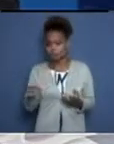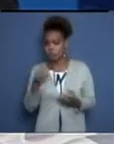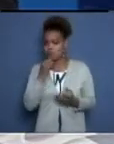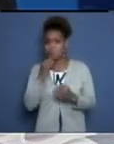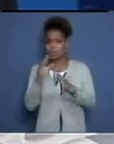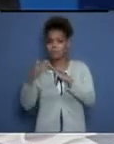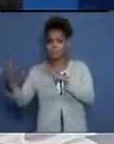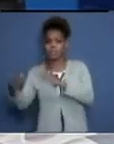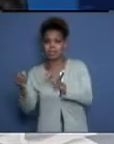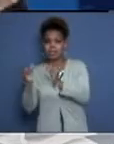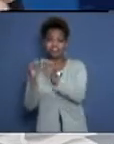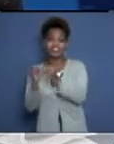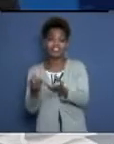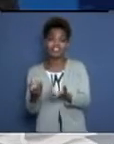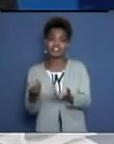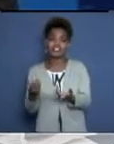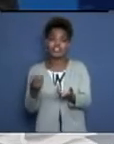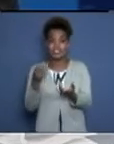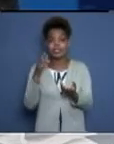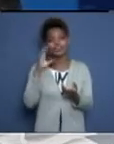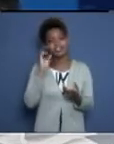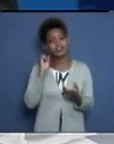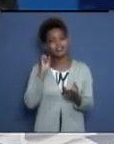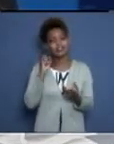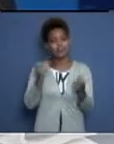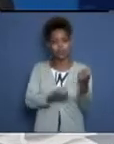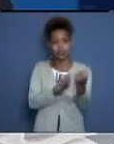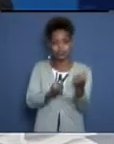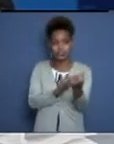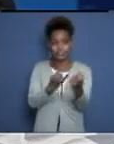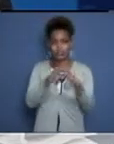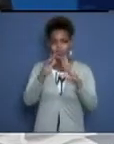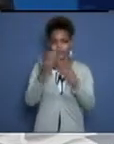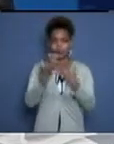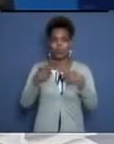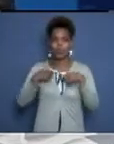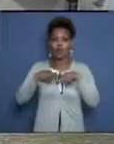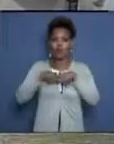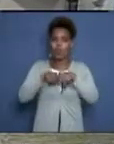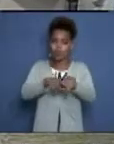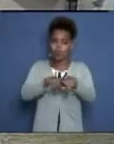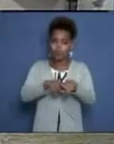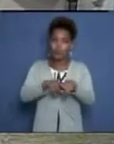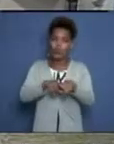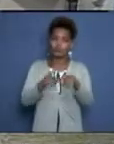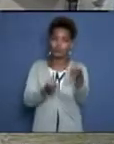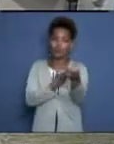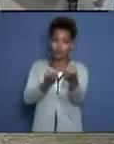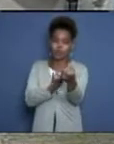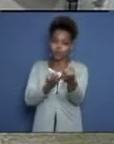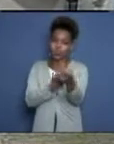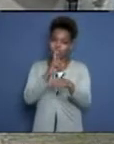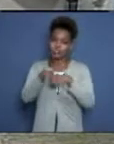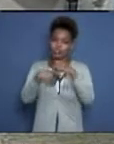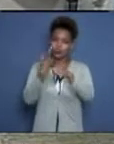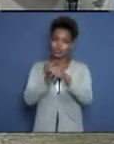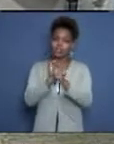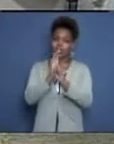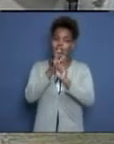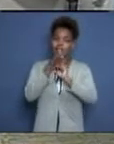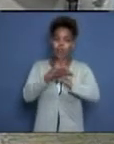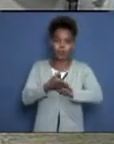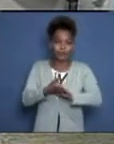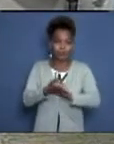con cualquier persona. Entonces, todo el mundo tiene que luchar a brazos partidos en el enfrentamiento a esta batalla. Y se trabaja, voy a ir repito,